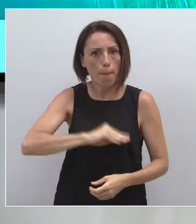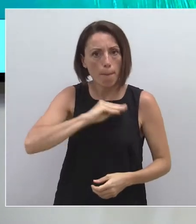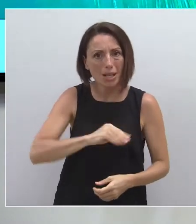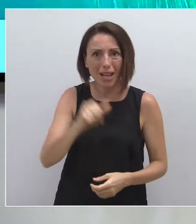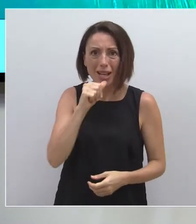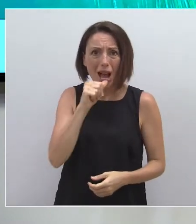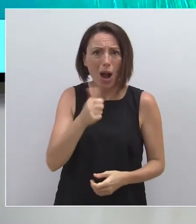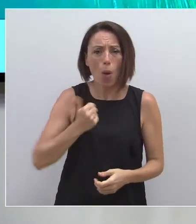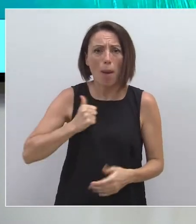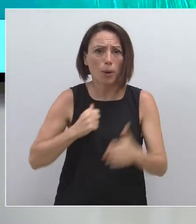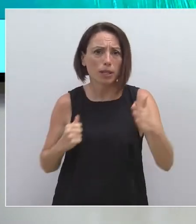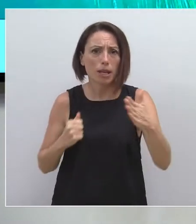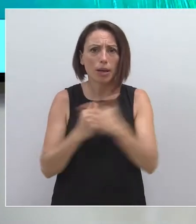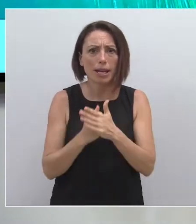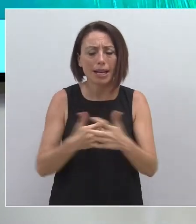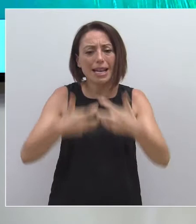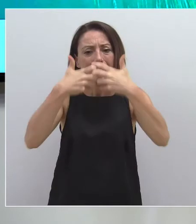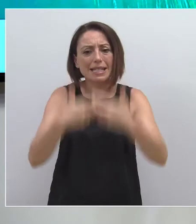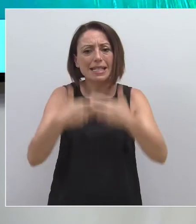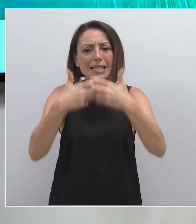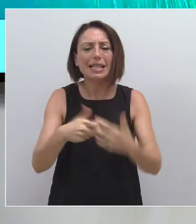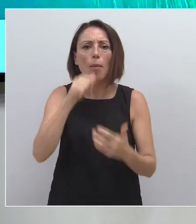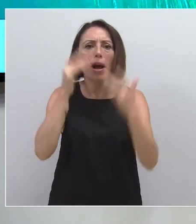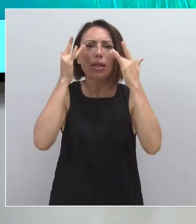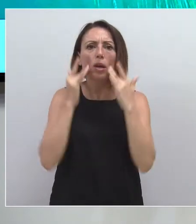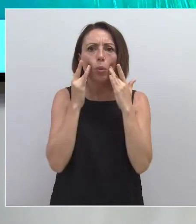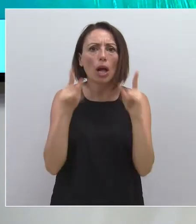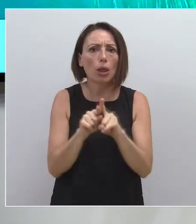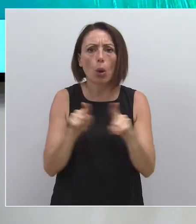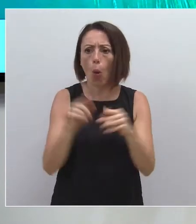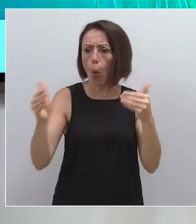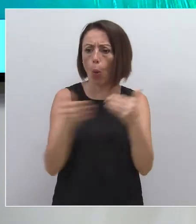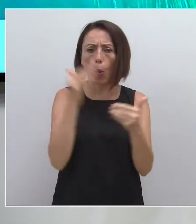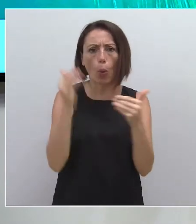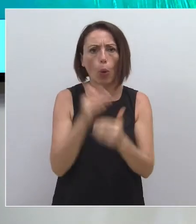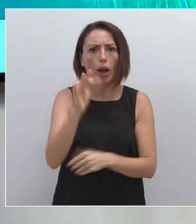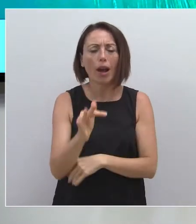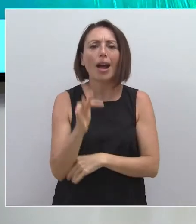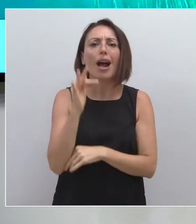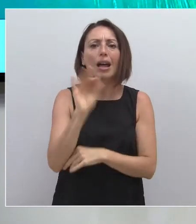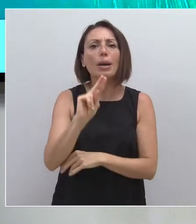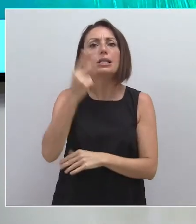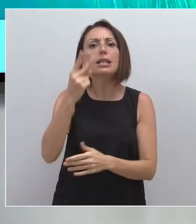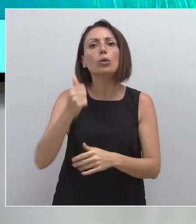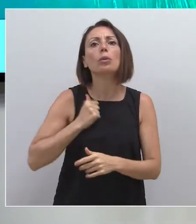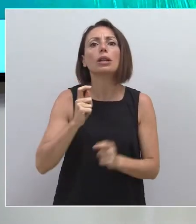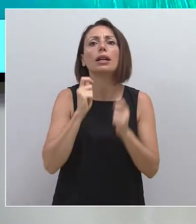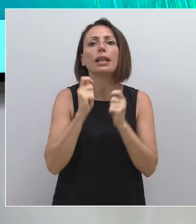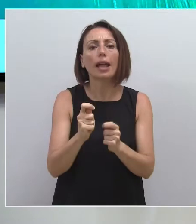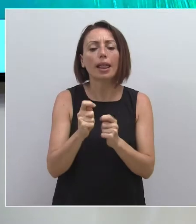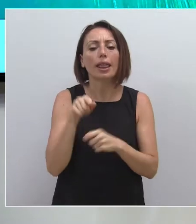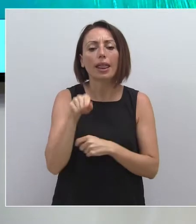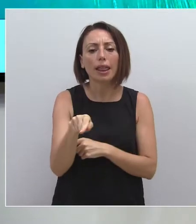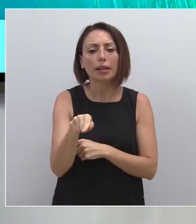gota de agua. Nuestros sistemas de depuración son punteros y el nivel de reutilización, dando una segunda oportunidad a este bien tan escaso,